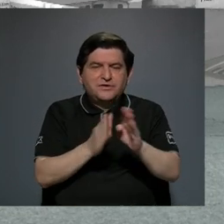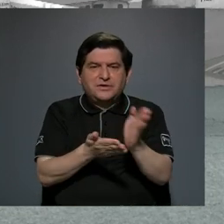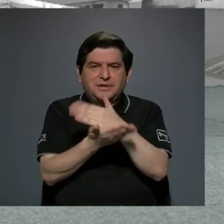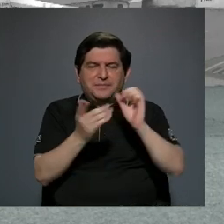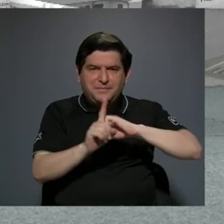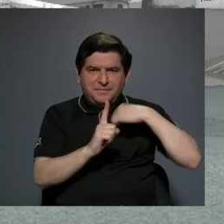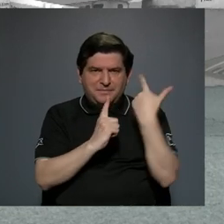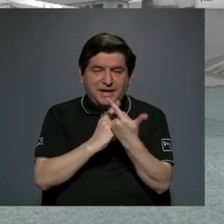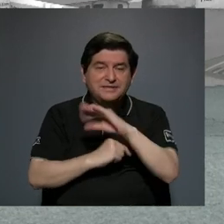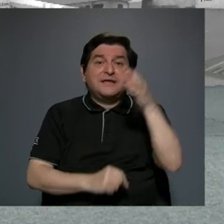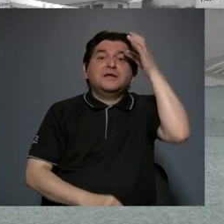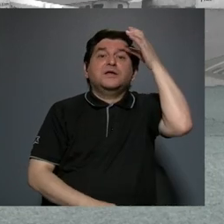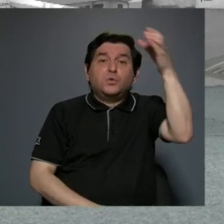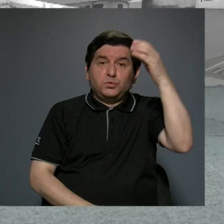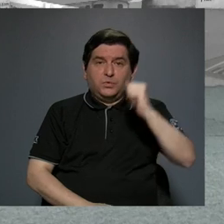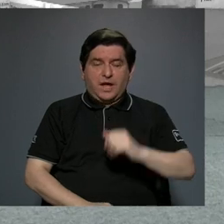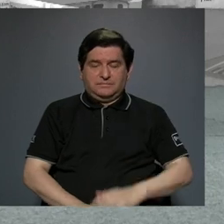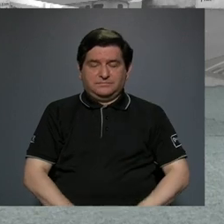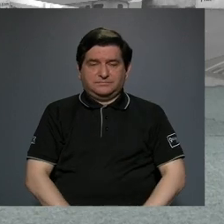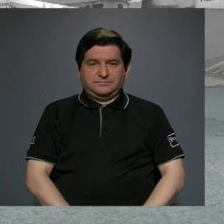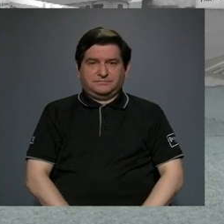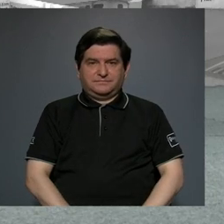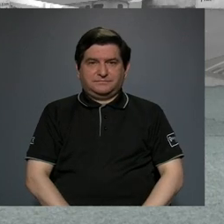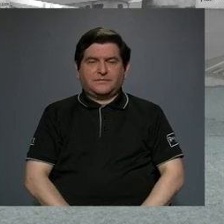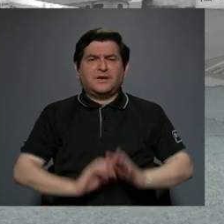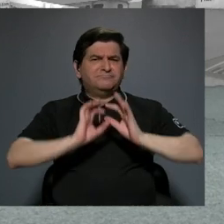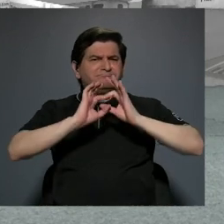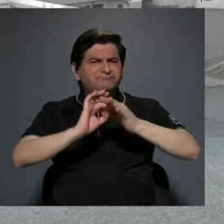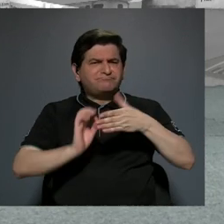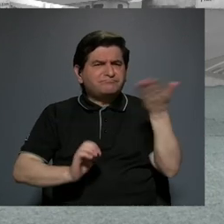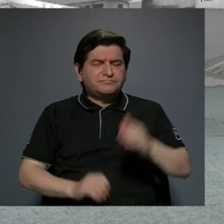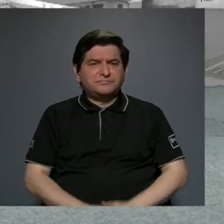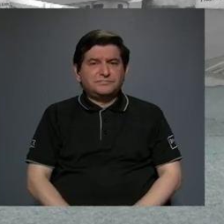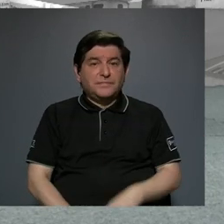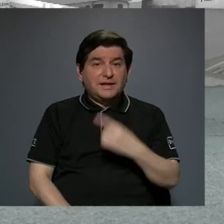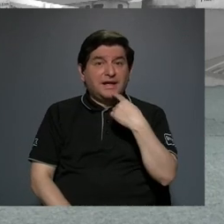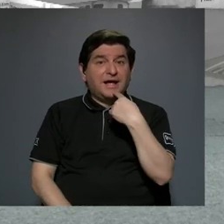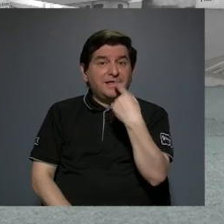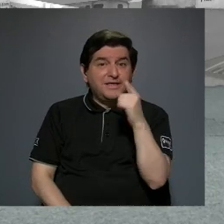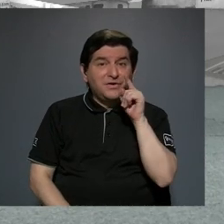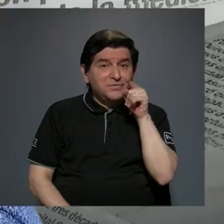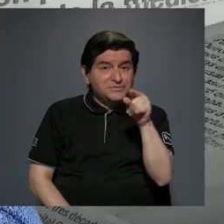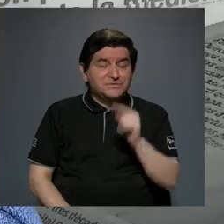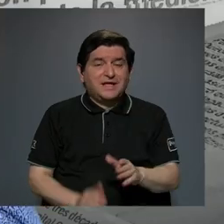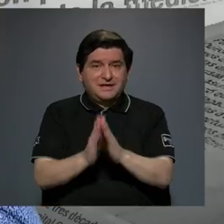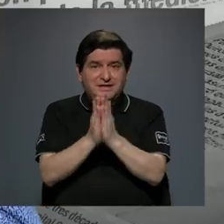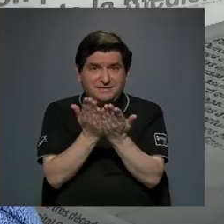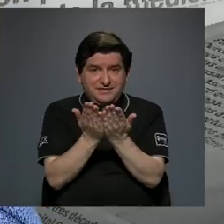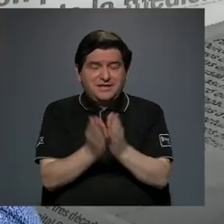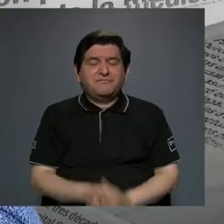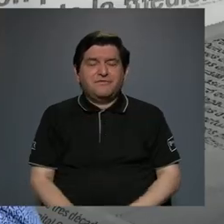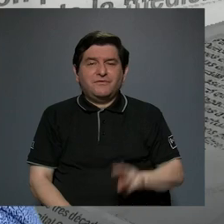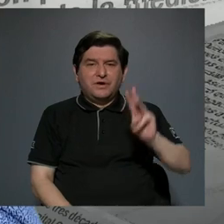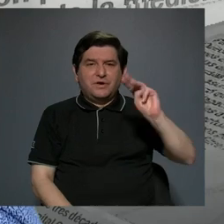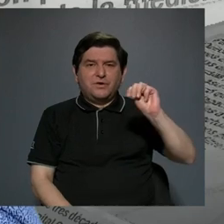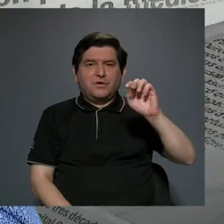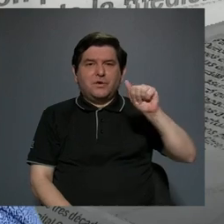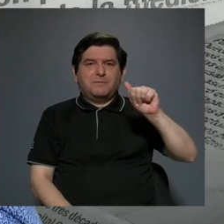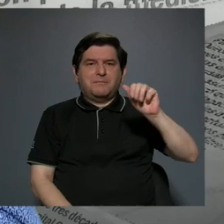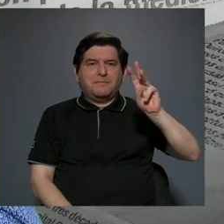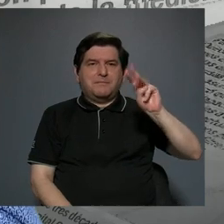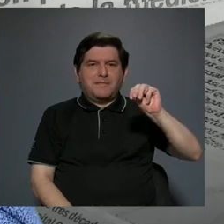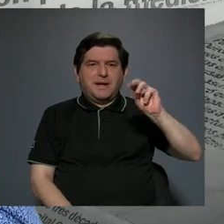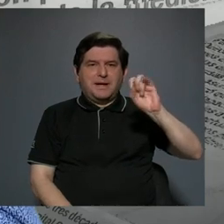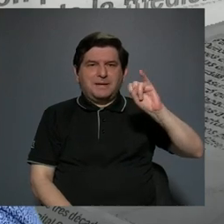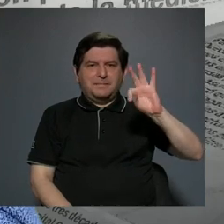sino que también la cultura. En cuanto al libro que usted acaba de mencionar, Mamita Yunay de Carlos Luis Fallas,